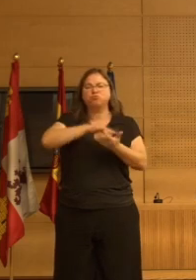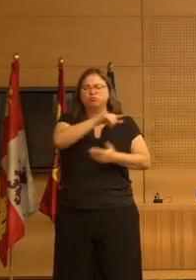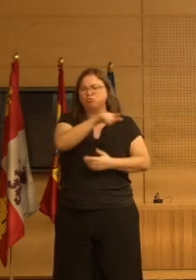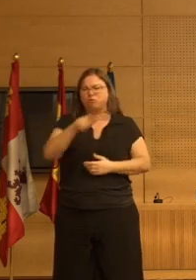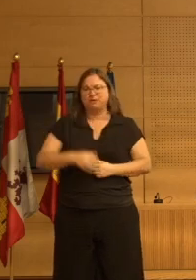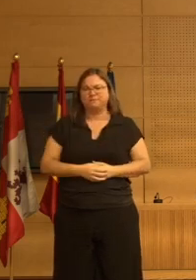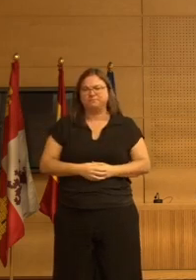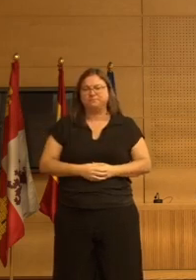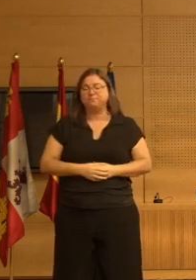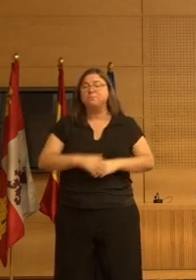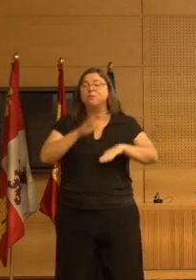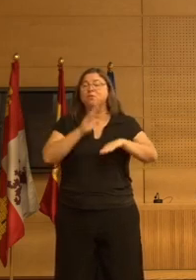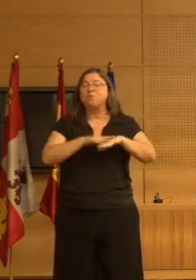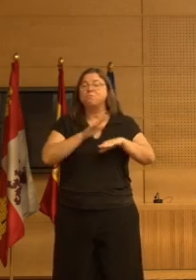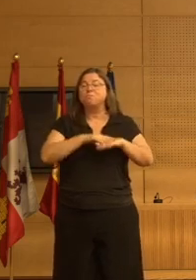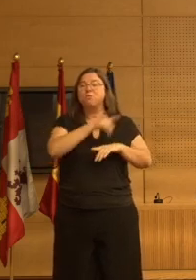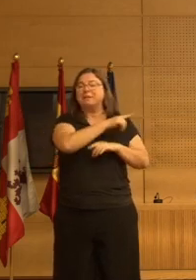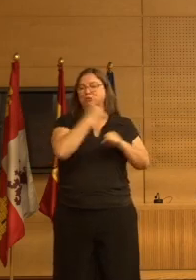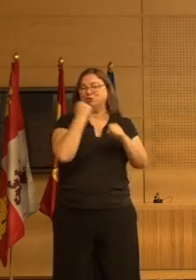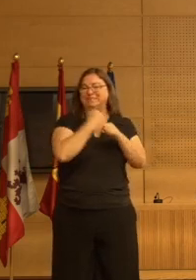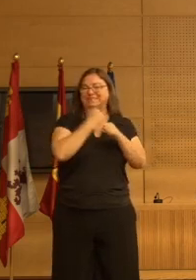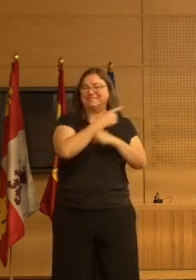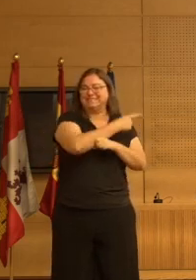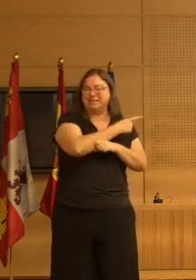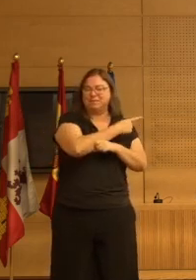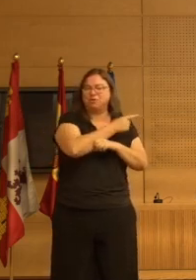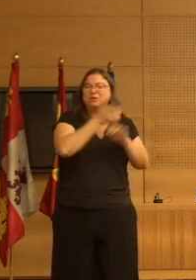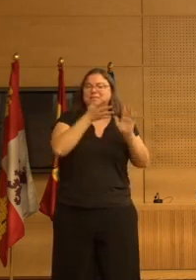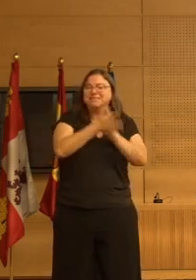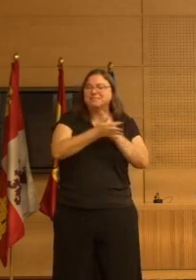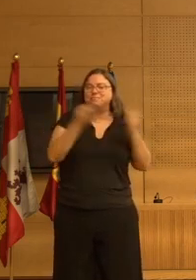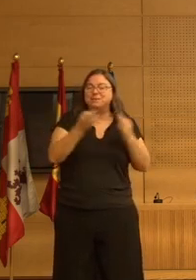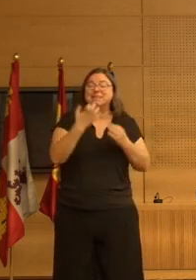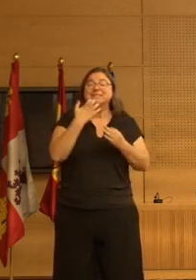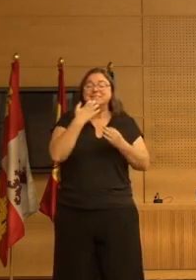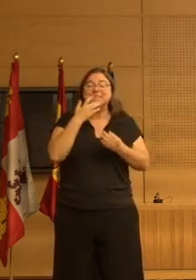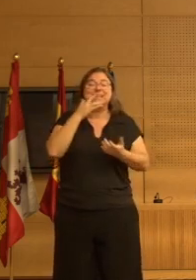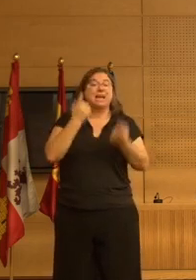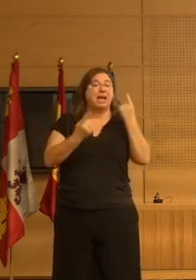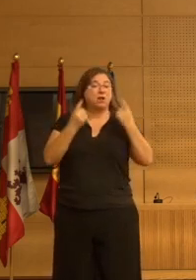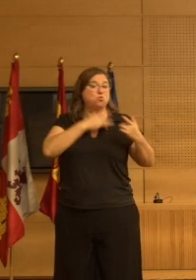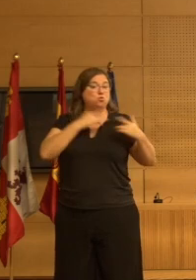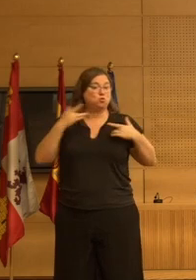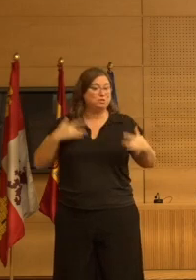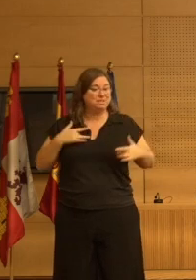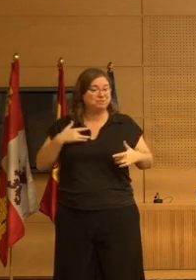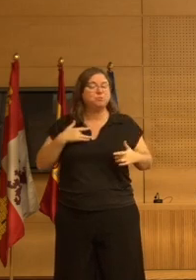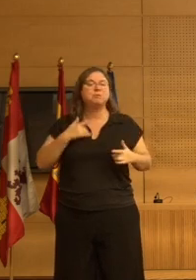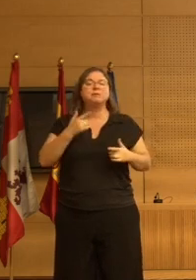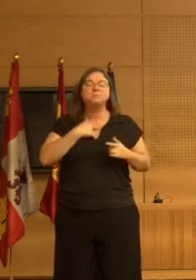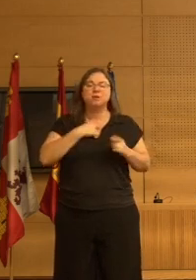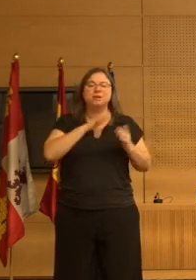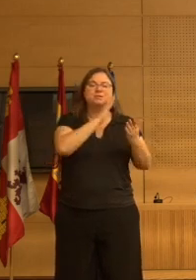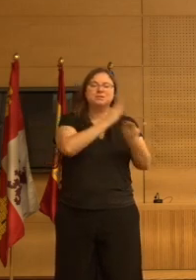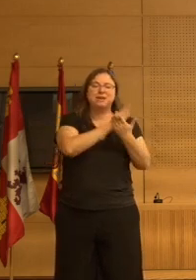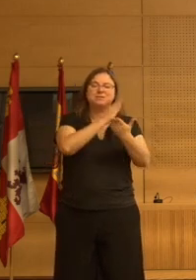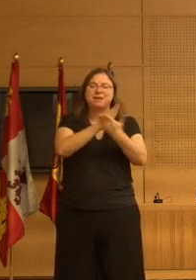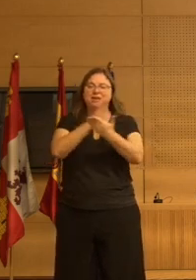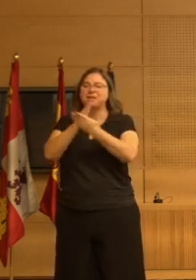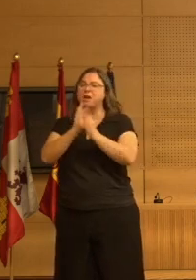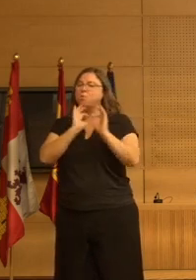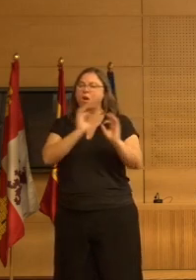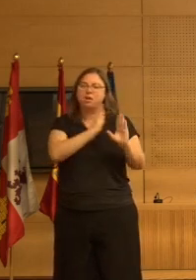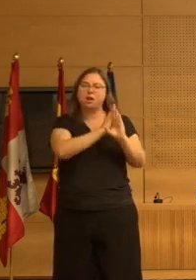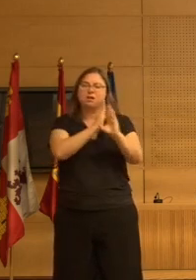lo que traigo este trabajo es porque los investigadores dicen que, si bien algunos síntomas tienden a seguir una secuencia reconocible,